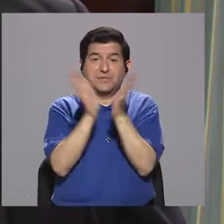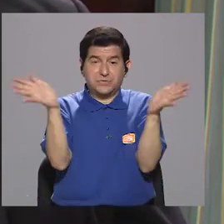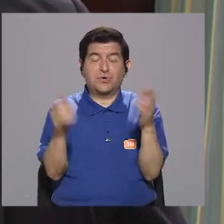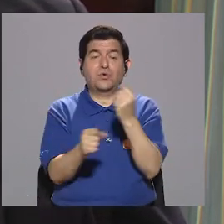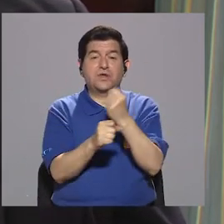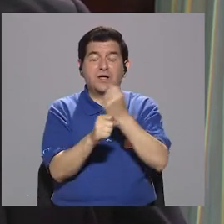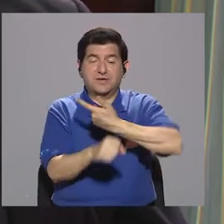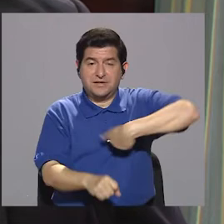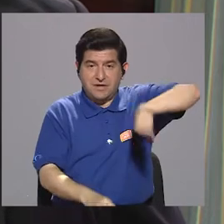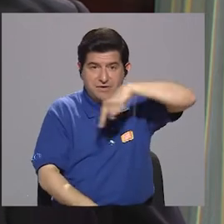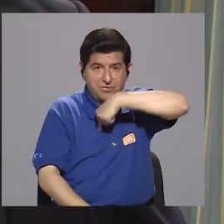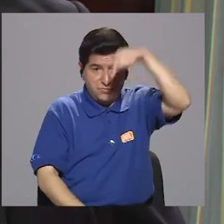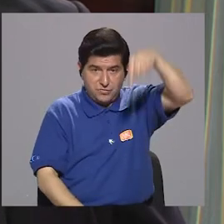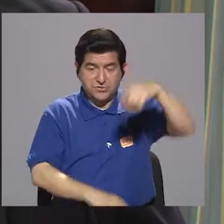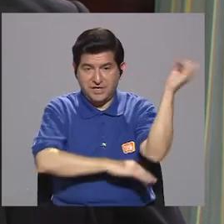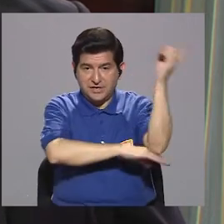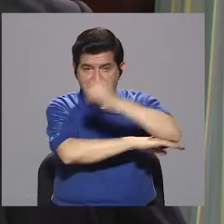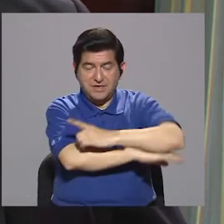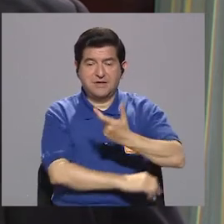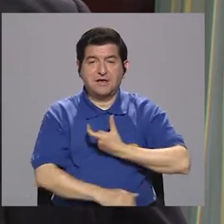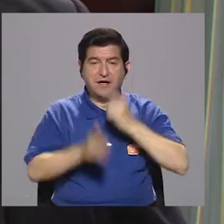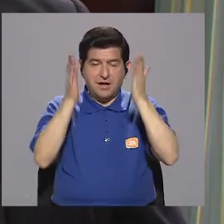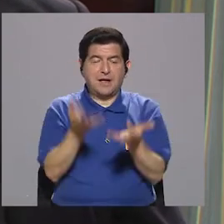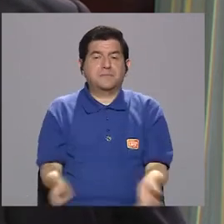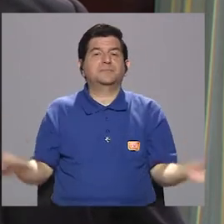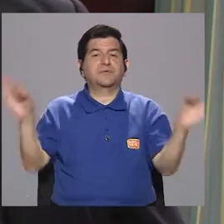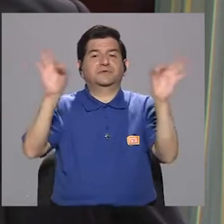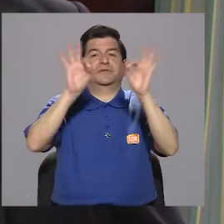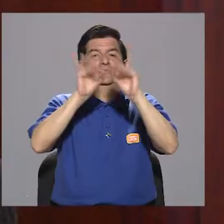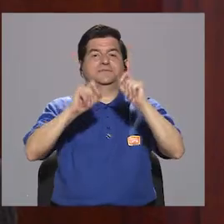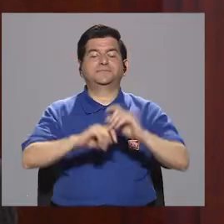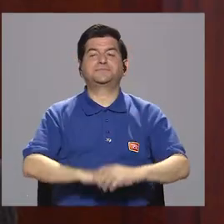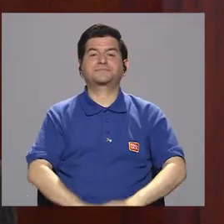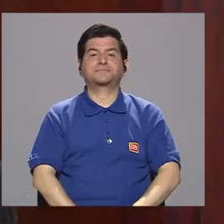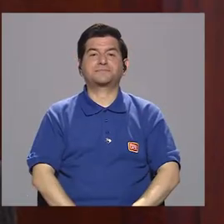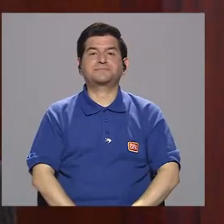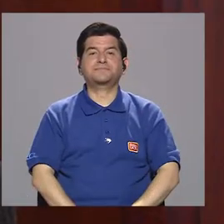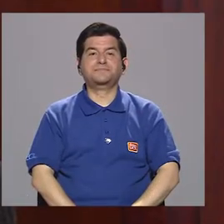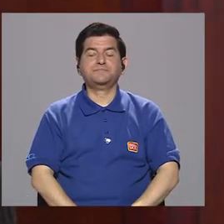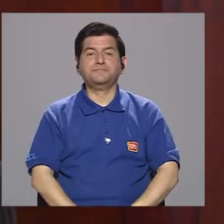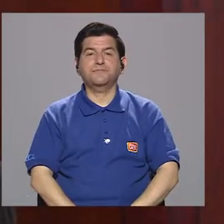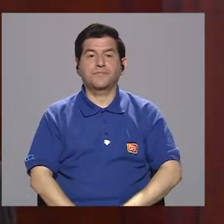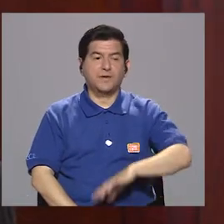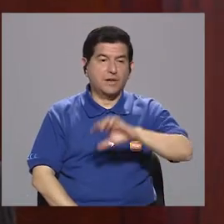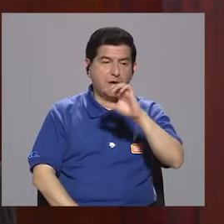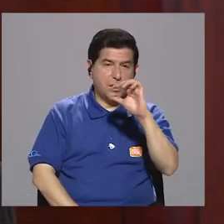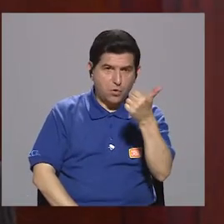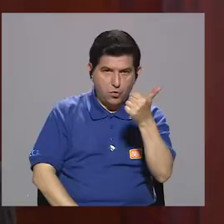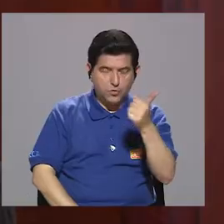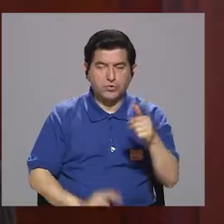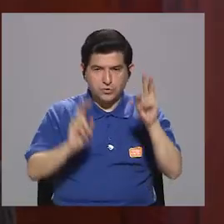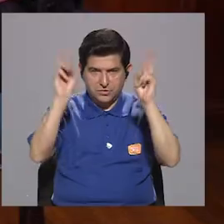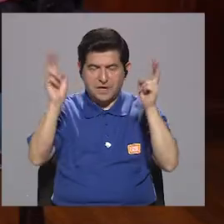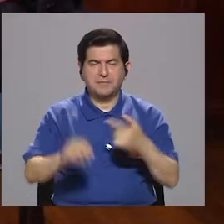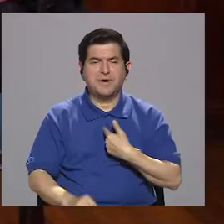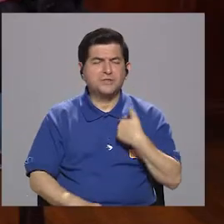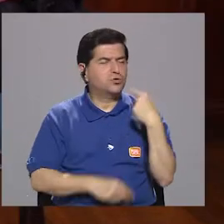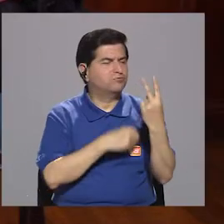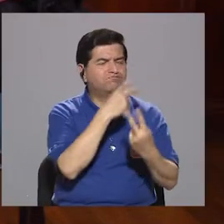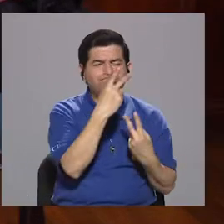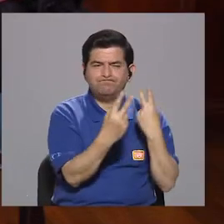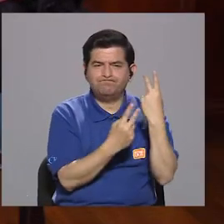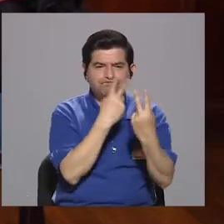público y el trabajo que hacemos el día de hoy con el alcalde para nosotros es muy importante. Así que voy a dar otro salto. Hice un